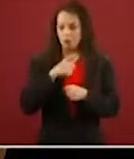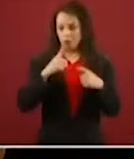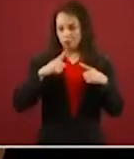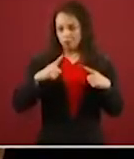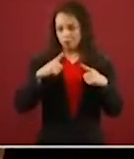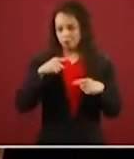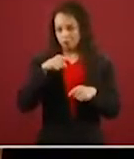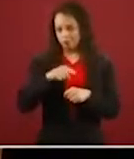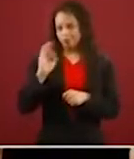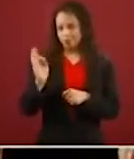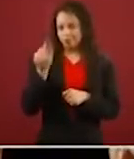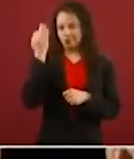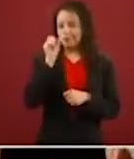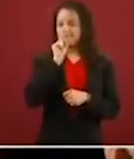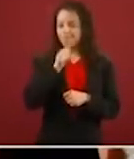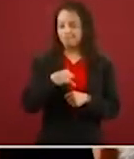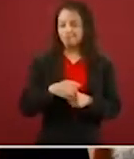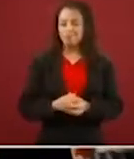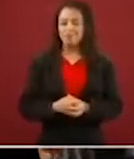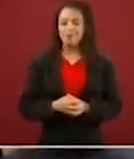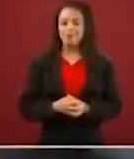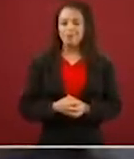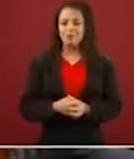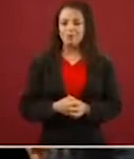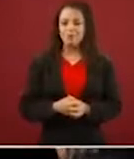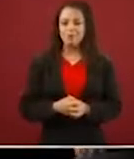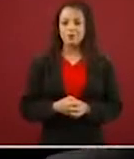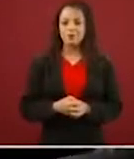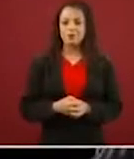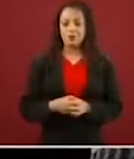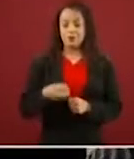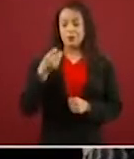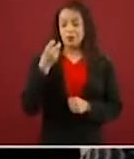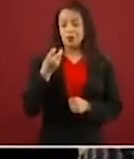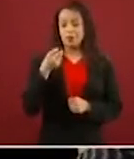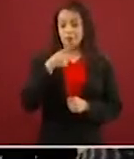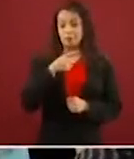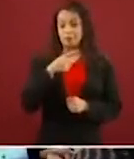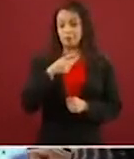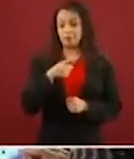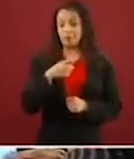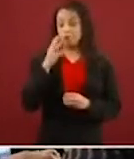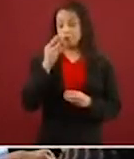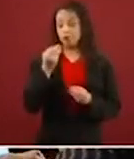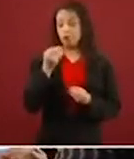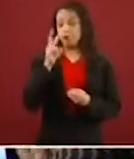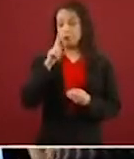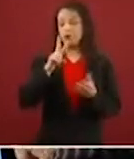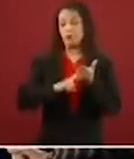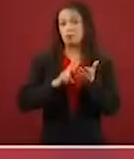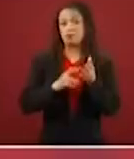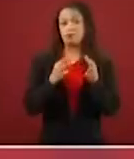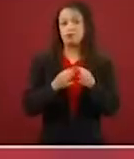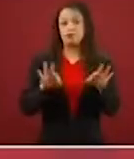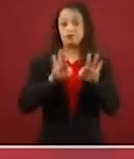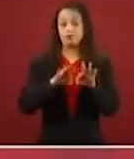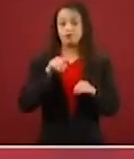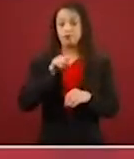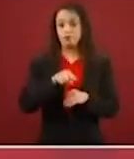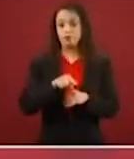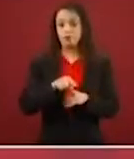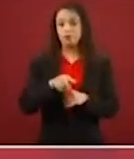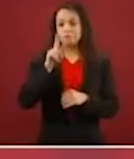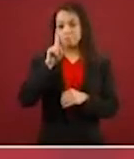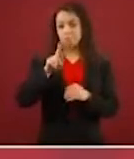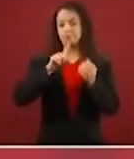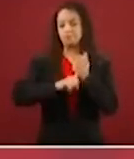Federación. Este gesto político que mucho valoro corrobora su respeto